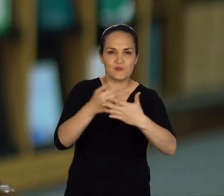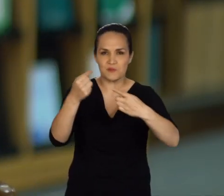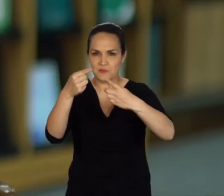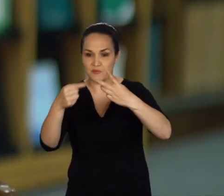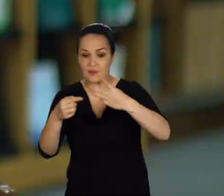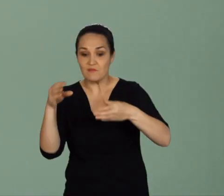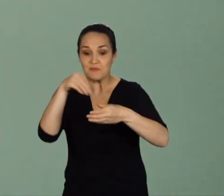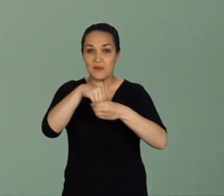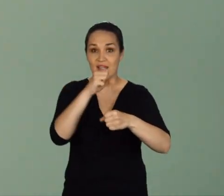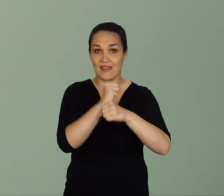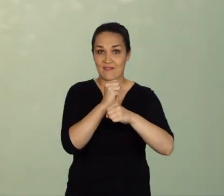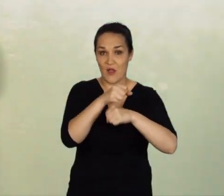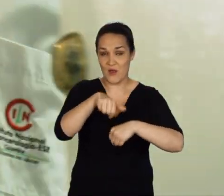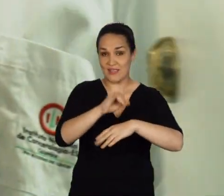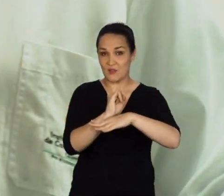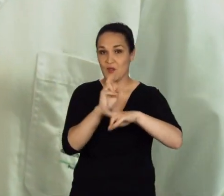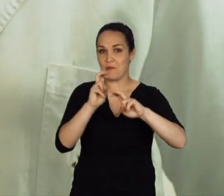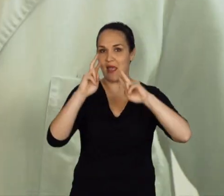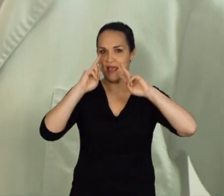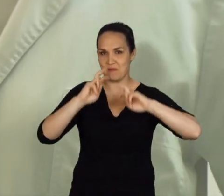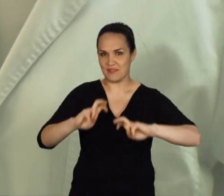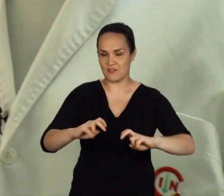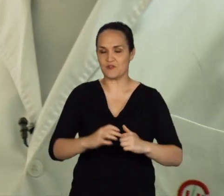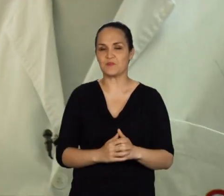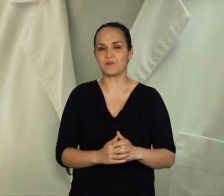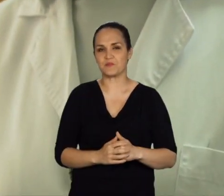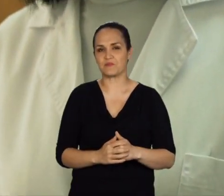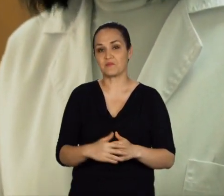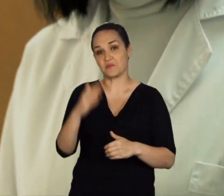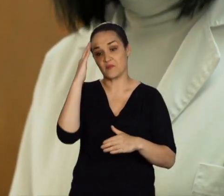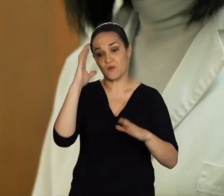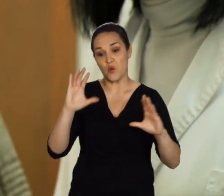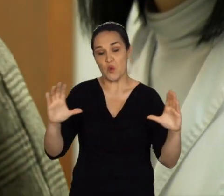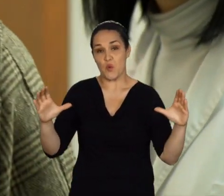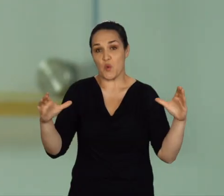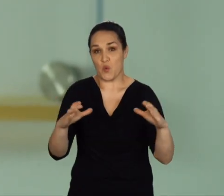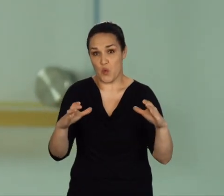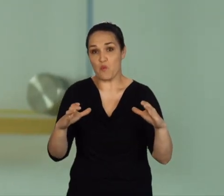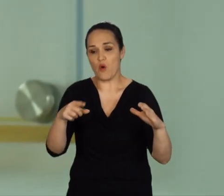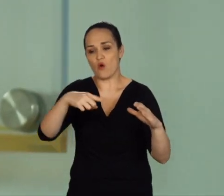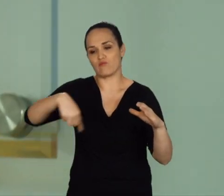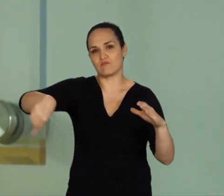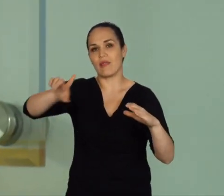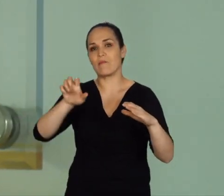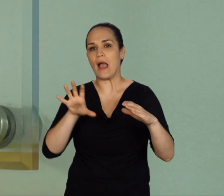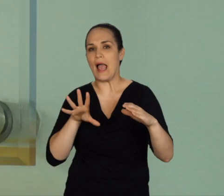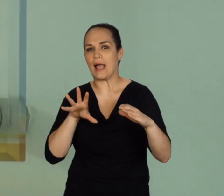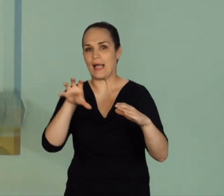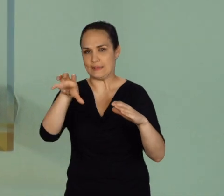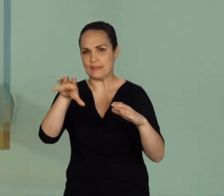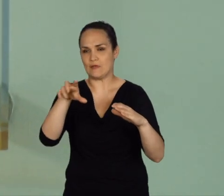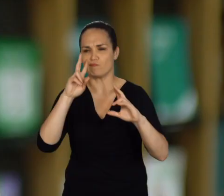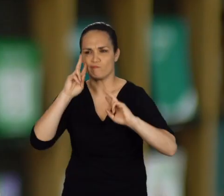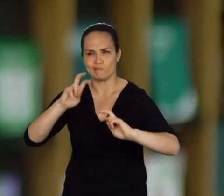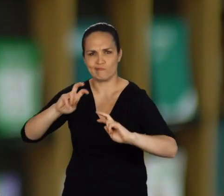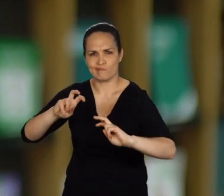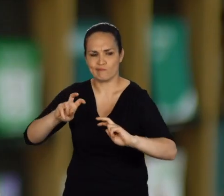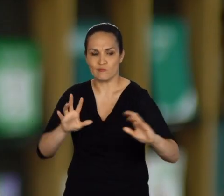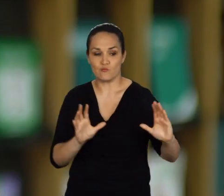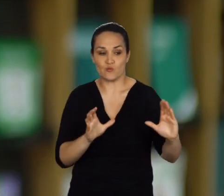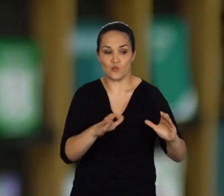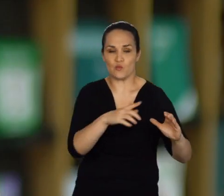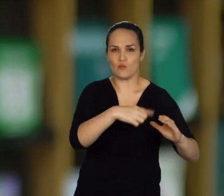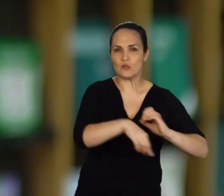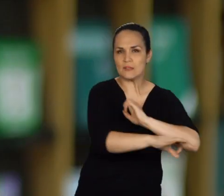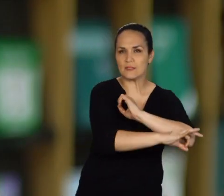investigación. ¿Qué es que Dentro del soporte oncológico del grupo de salud mental, junto con el área de